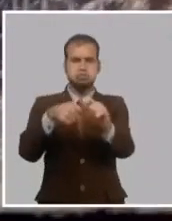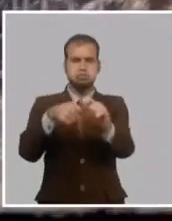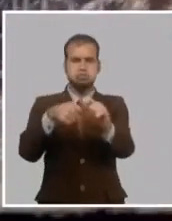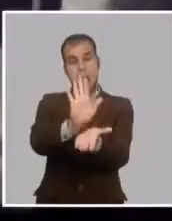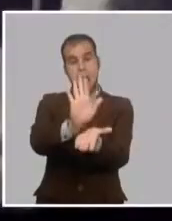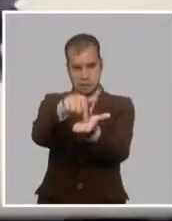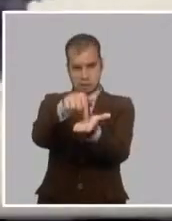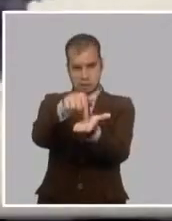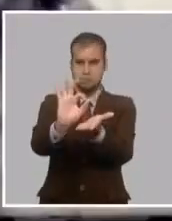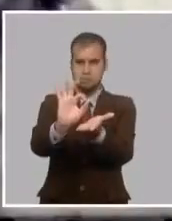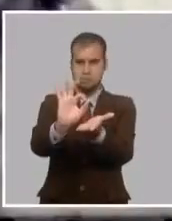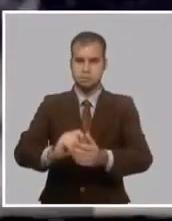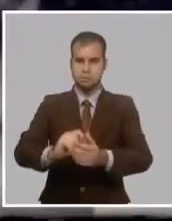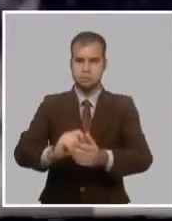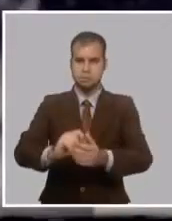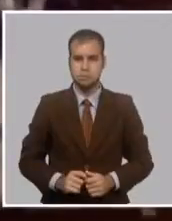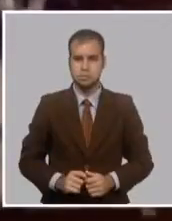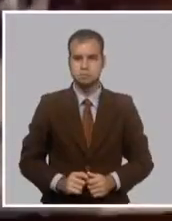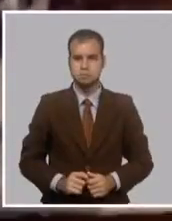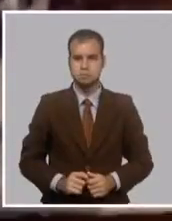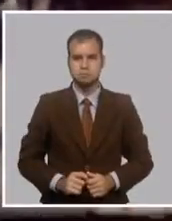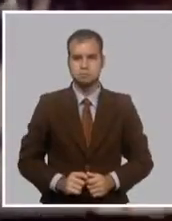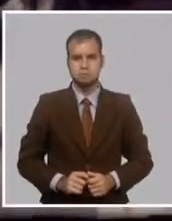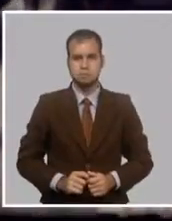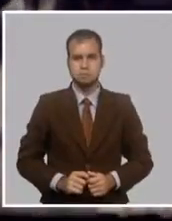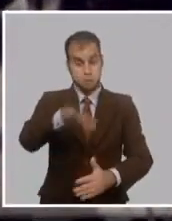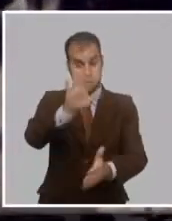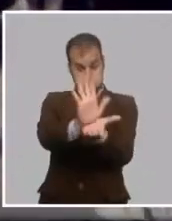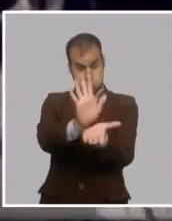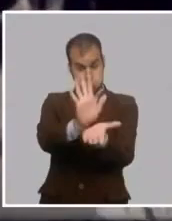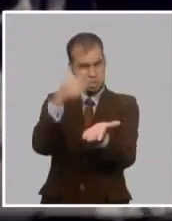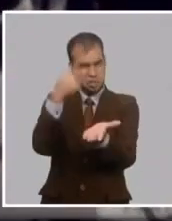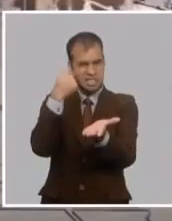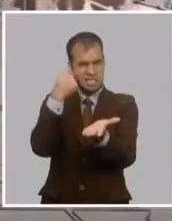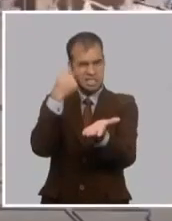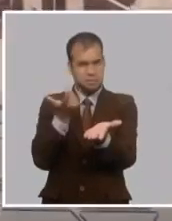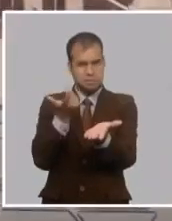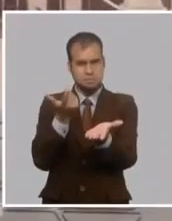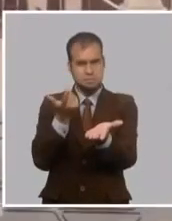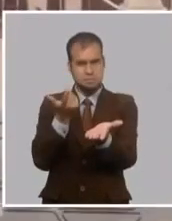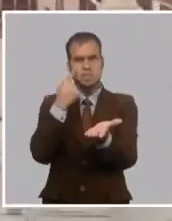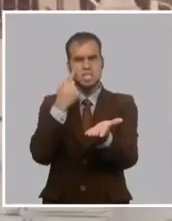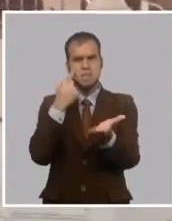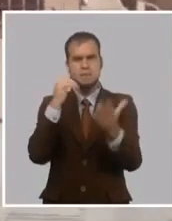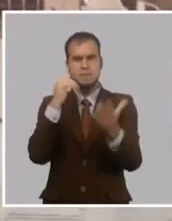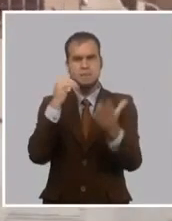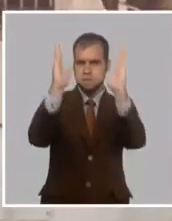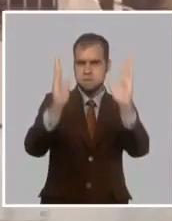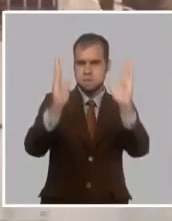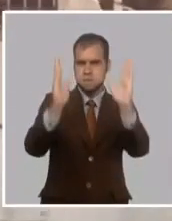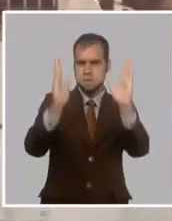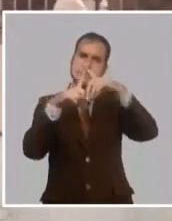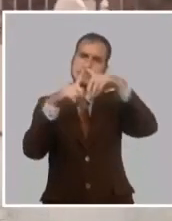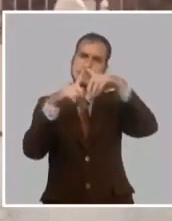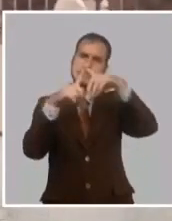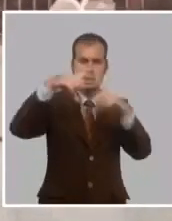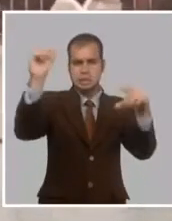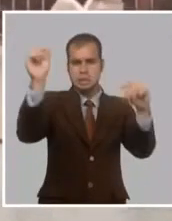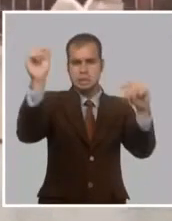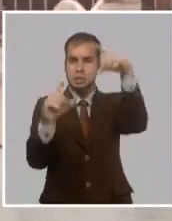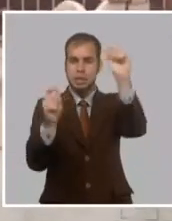Bofil Cayón. El monumento de filiación clásica exhibía un frontón decorado con una estrella de cinco puntas.